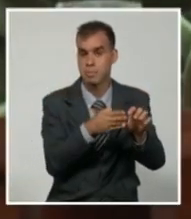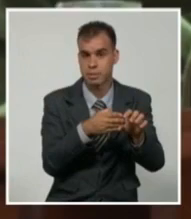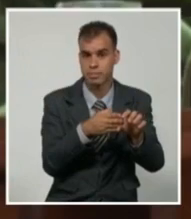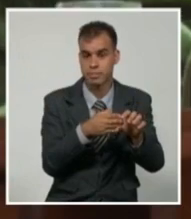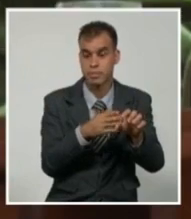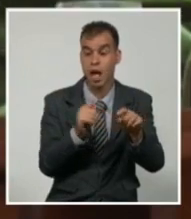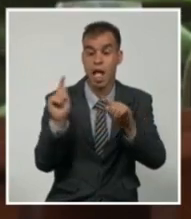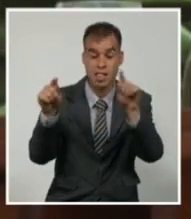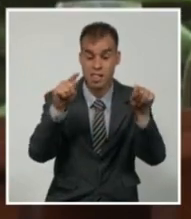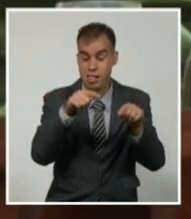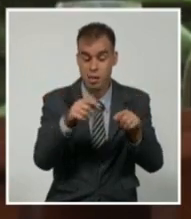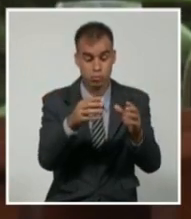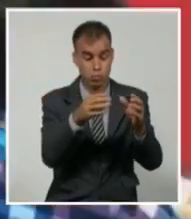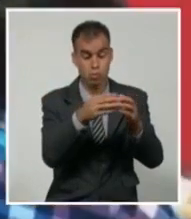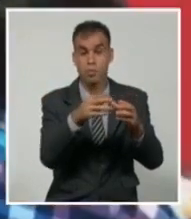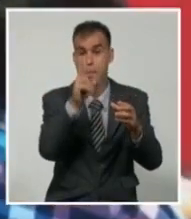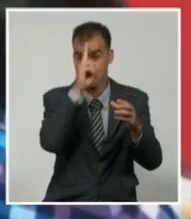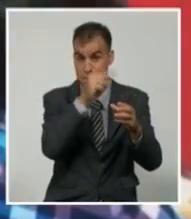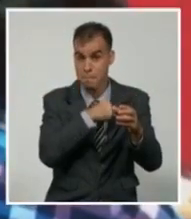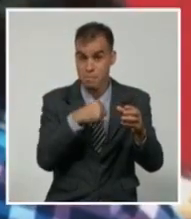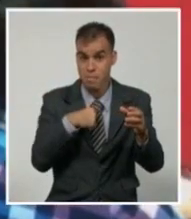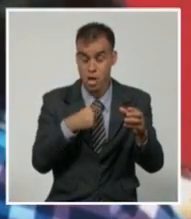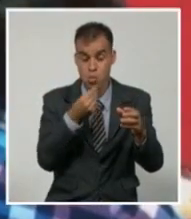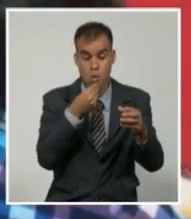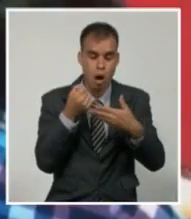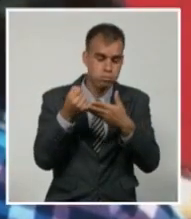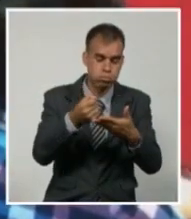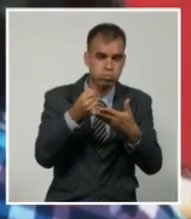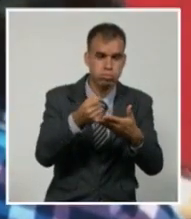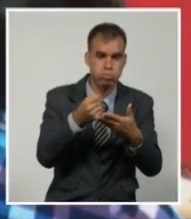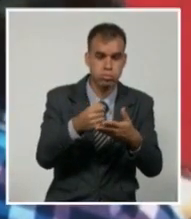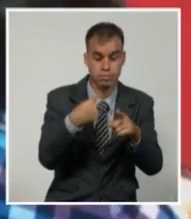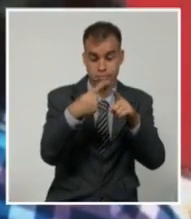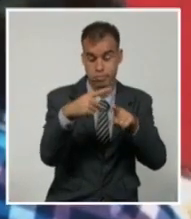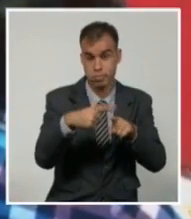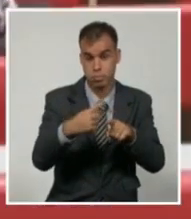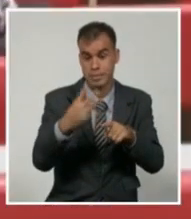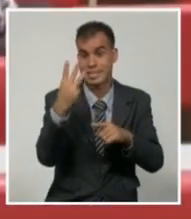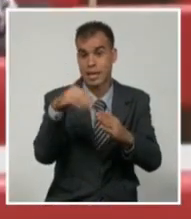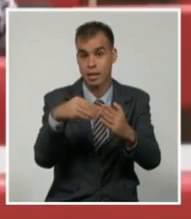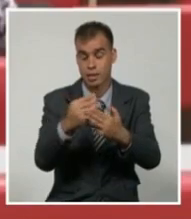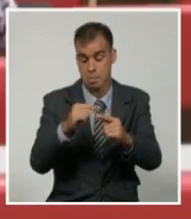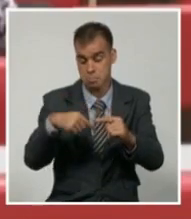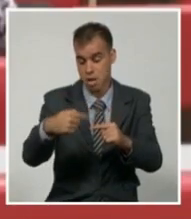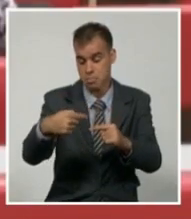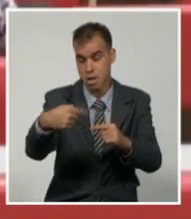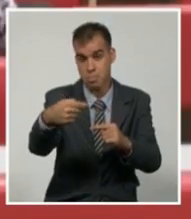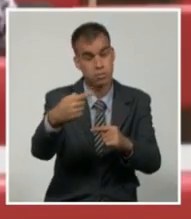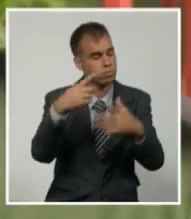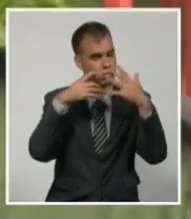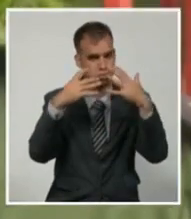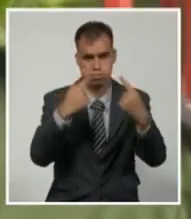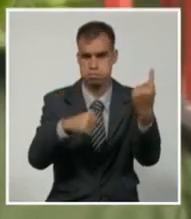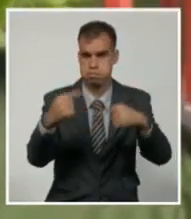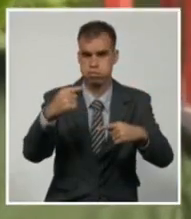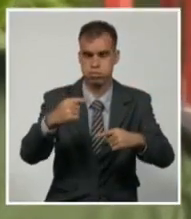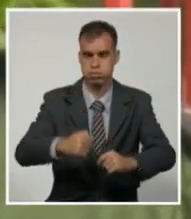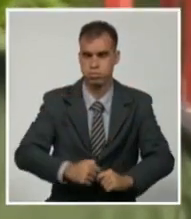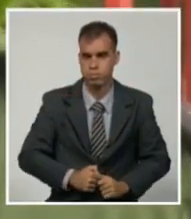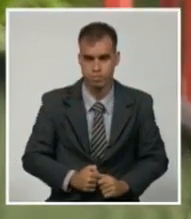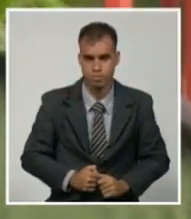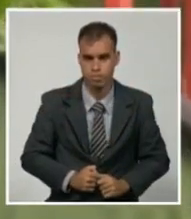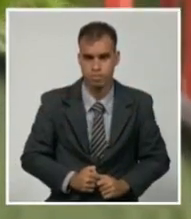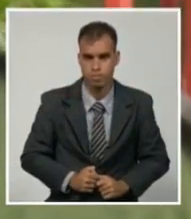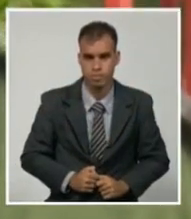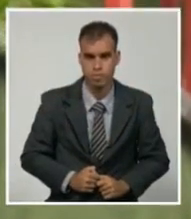equipo médico para dar los primeros auxilios y recursos suficientes para los próximos tres días es de vital importancia. Hay un